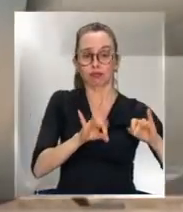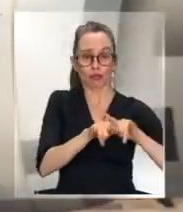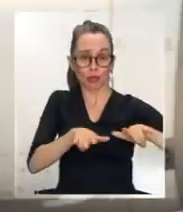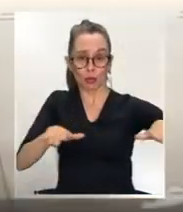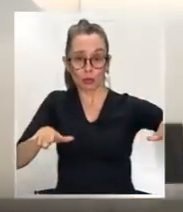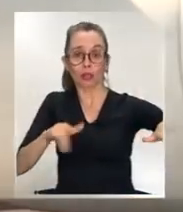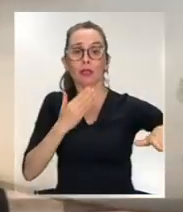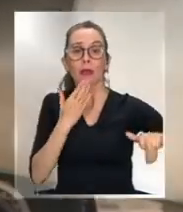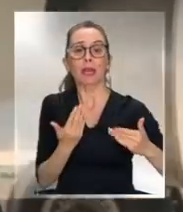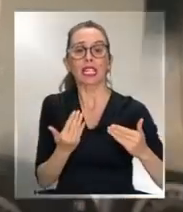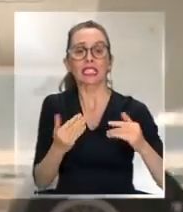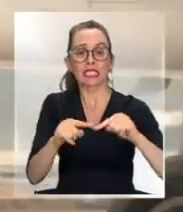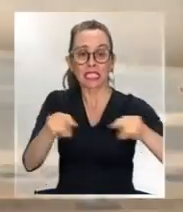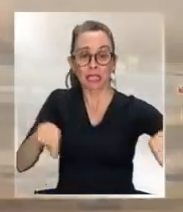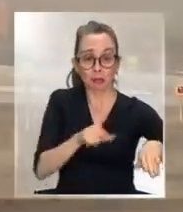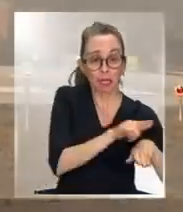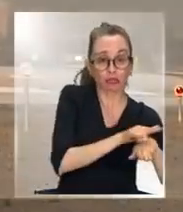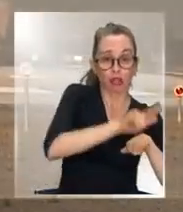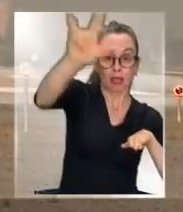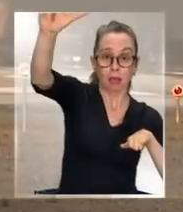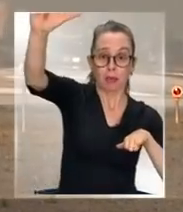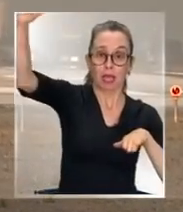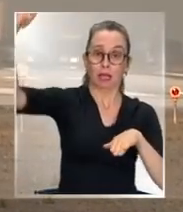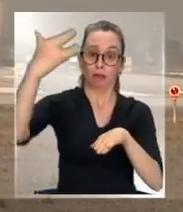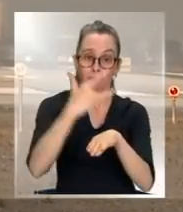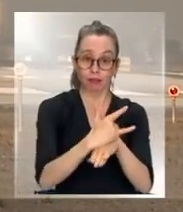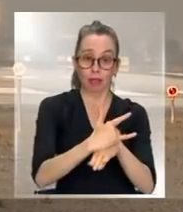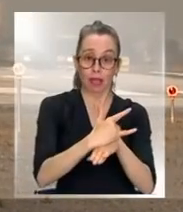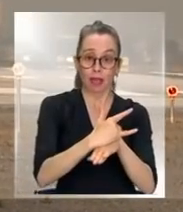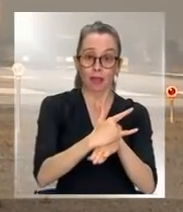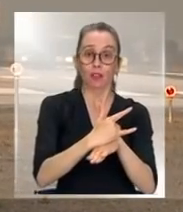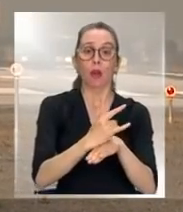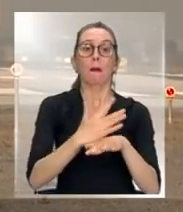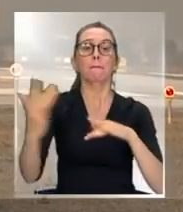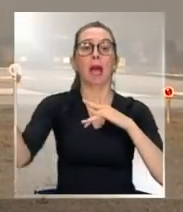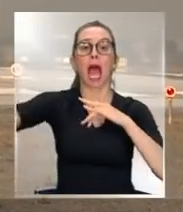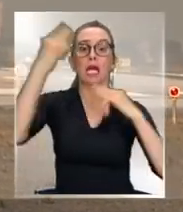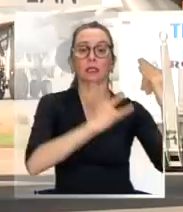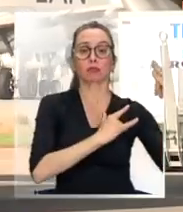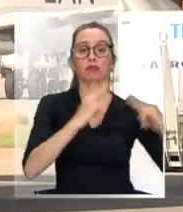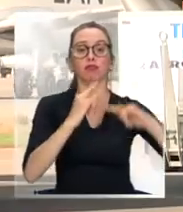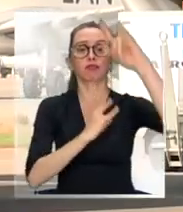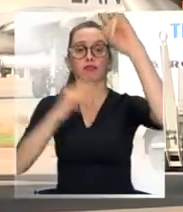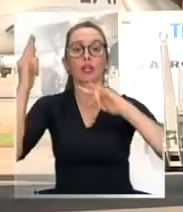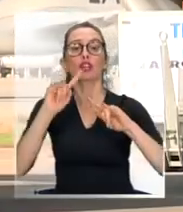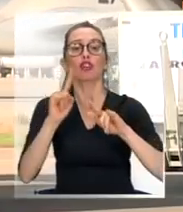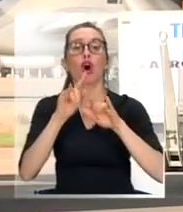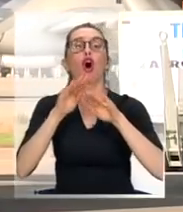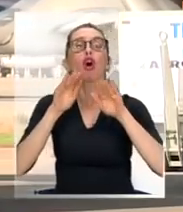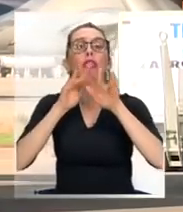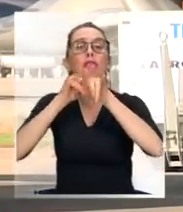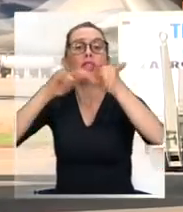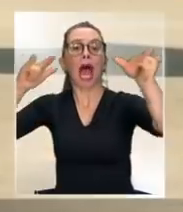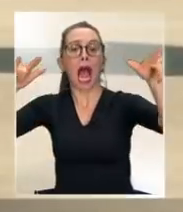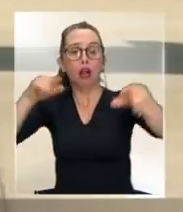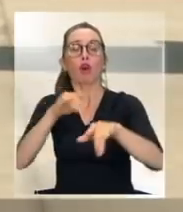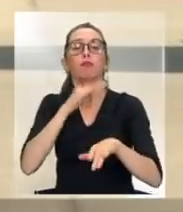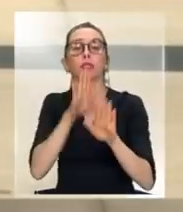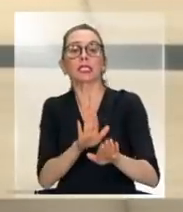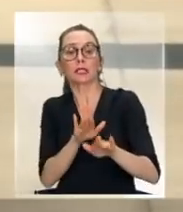del espacio, tanto para que el despegue como el aterrizaje de los aviones sea más fluido y no genere el llamado cuello de botella en torno a la pista.